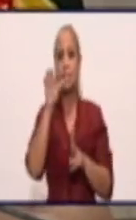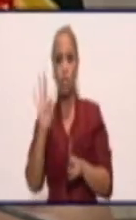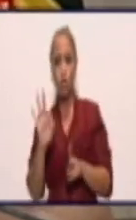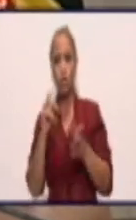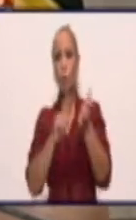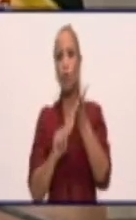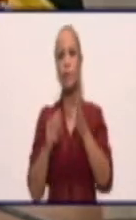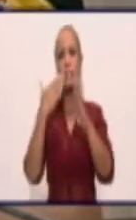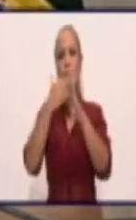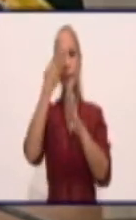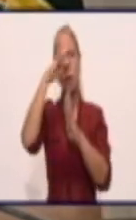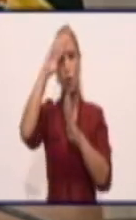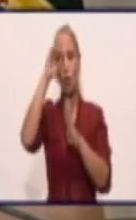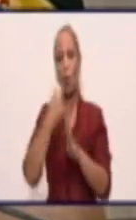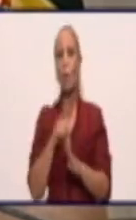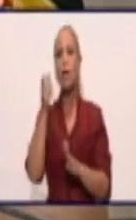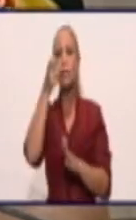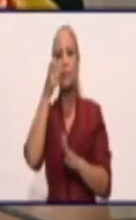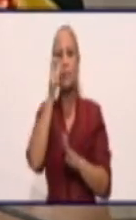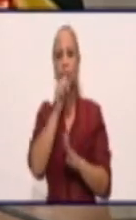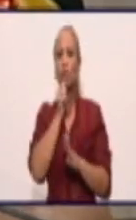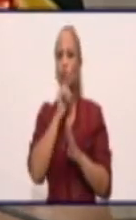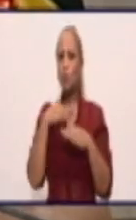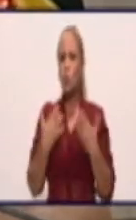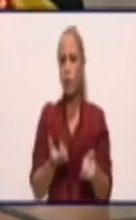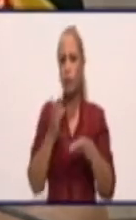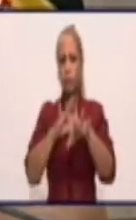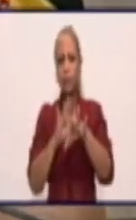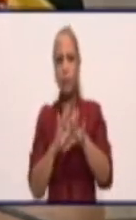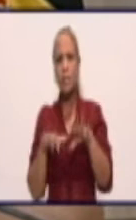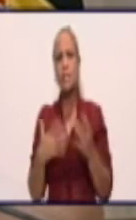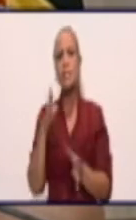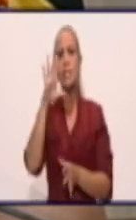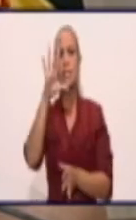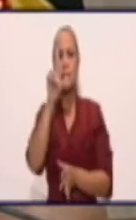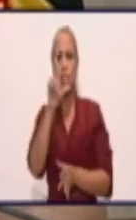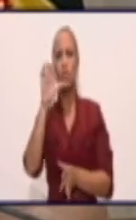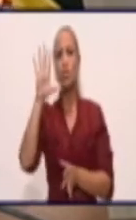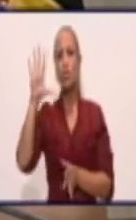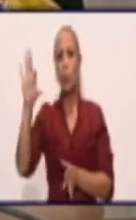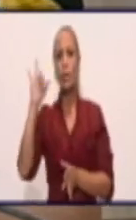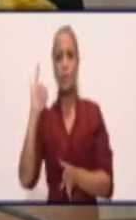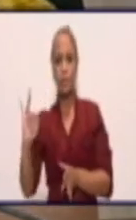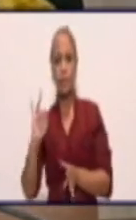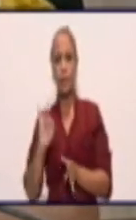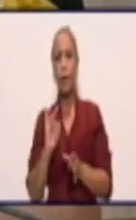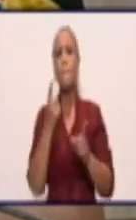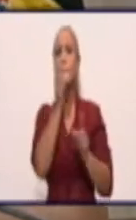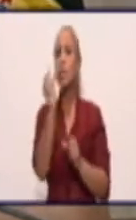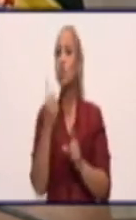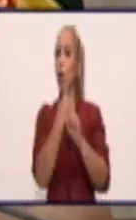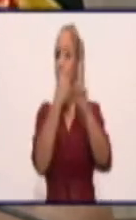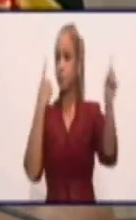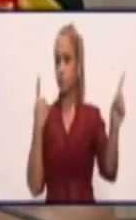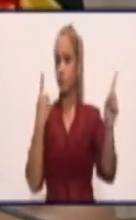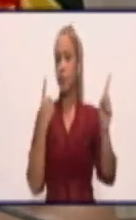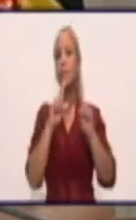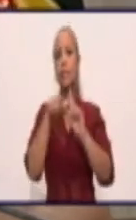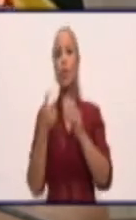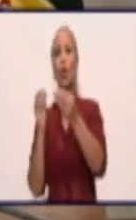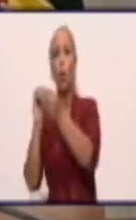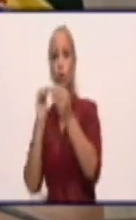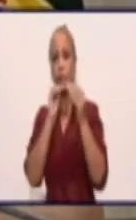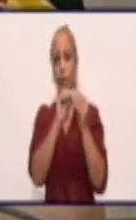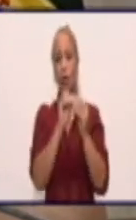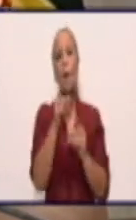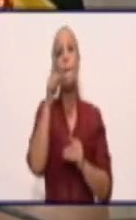de Cuba. Como sospechoso, tenemos 457 personas aisladas y por contacto 1,103. Y